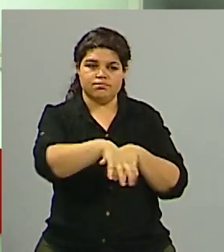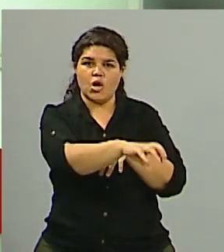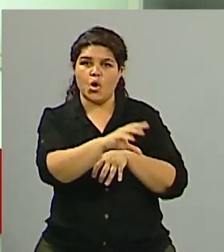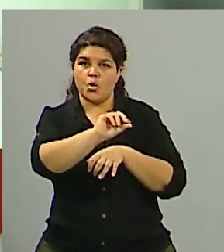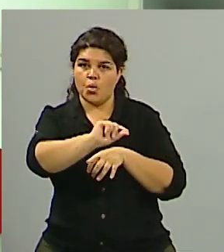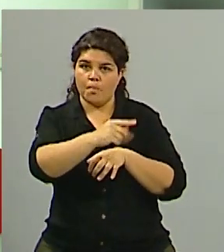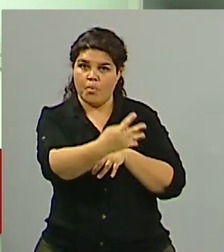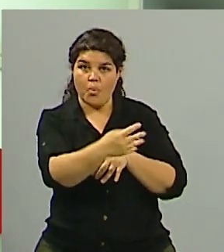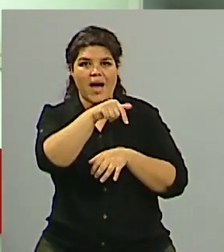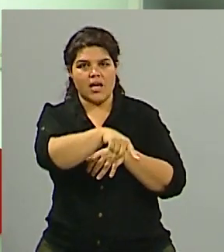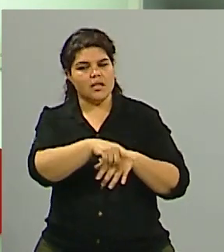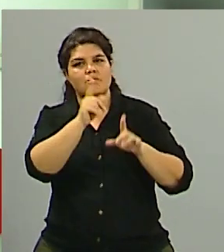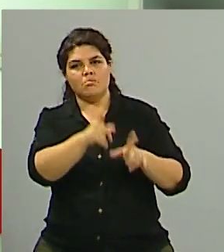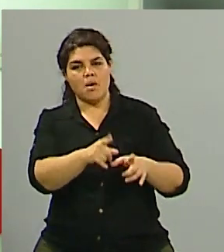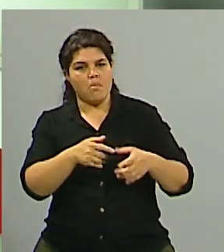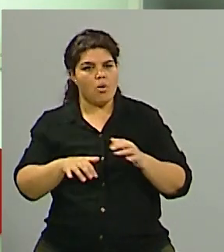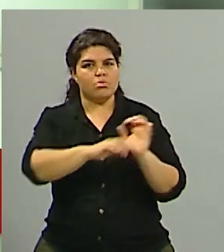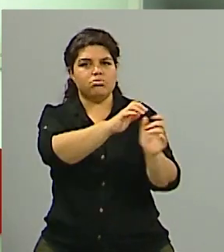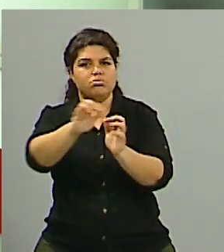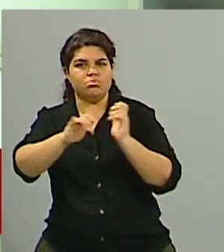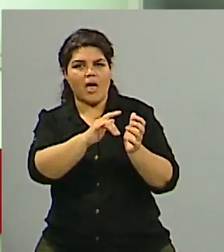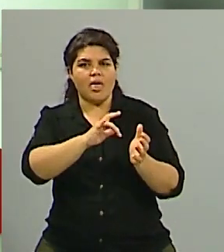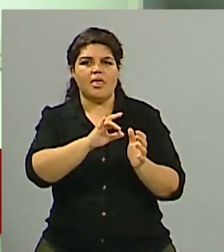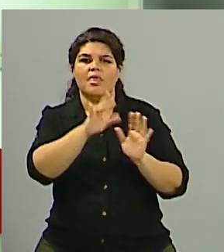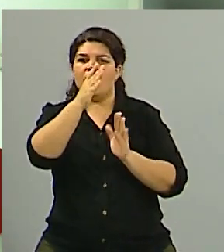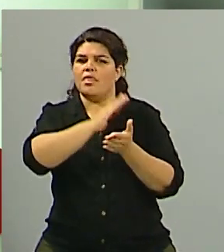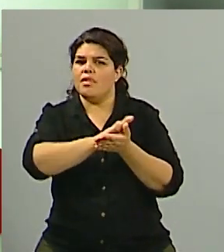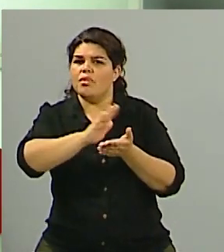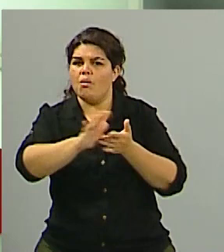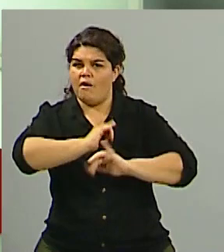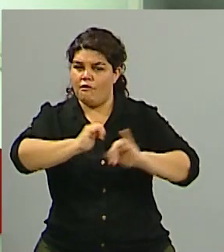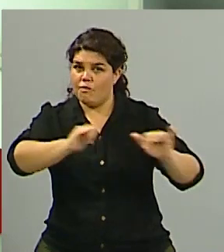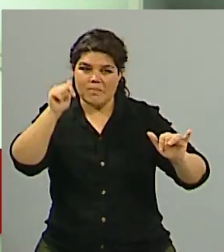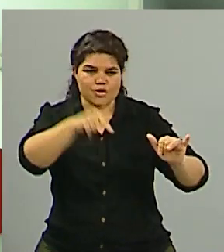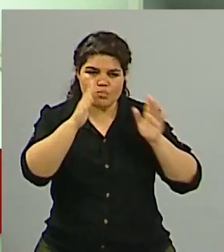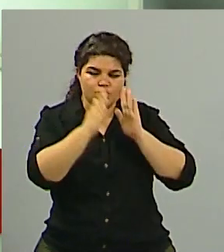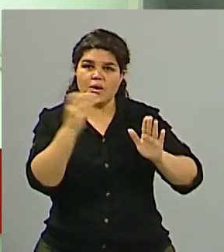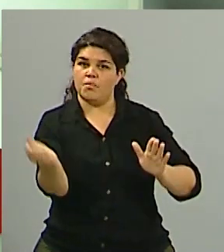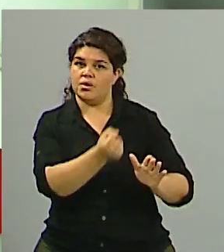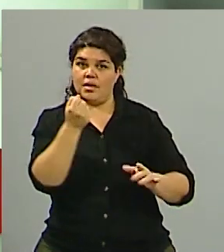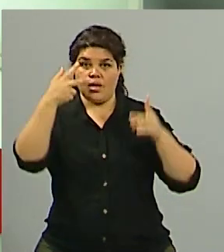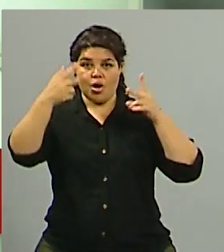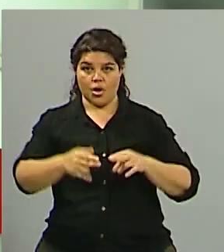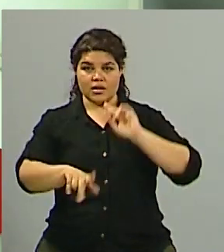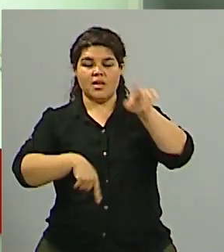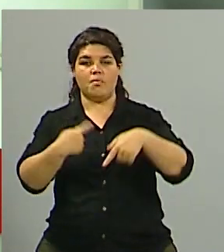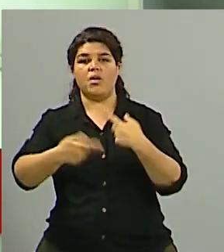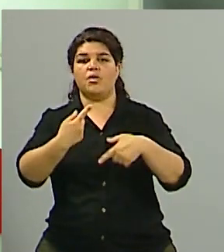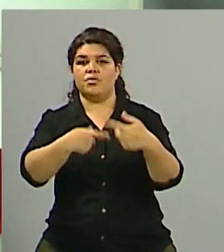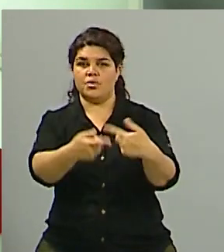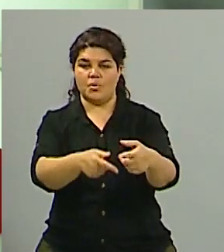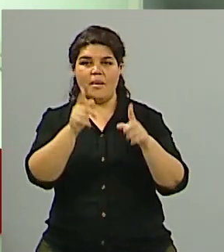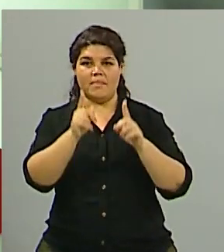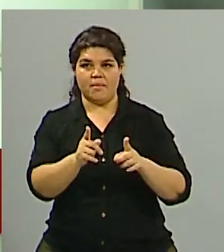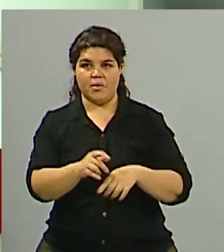lo que no es un dato menor, no es un dato muy importante. Nos vamos a ir a la pausa, enseguida regresamos, tenemos más chat político para compartir con